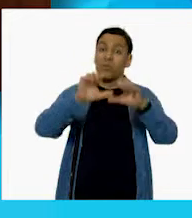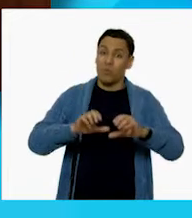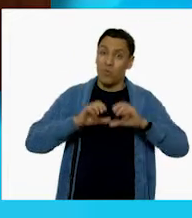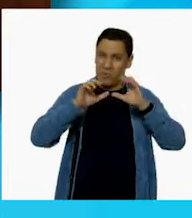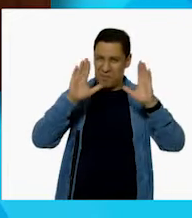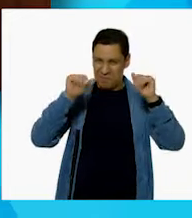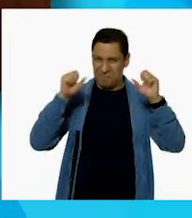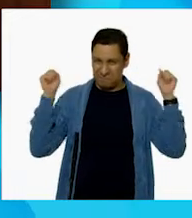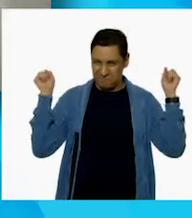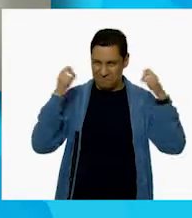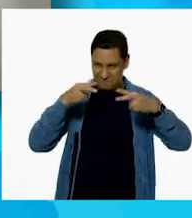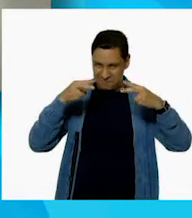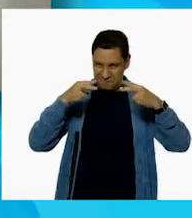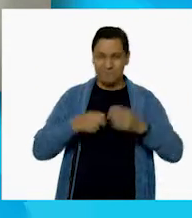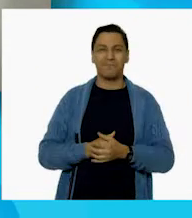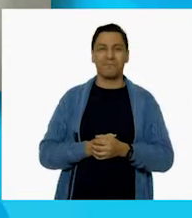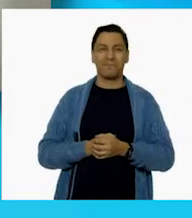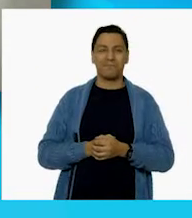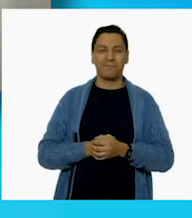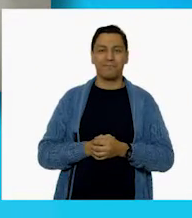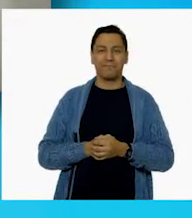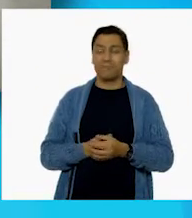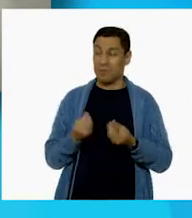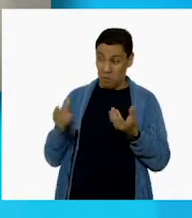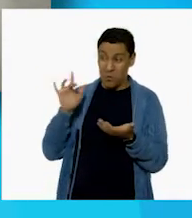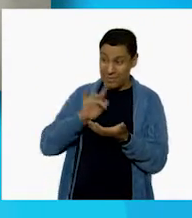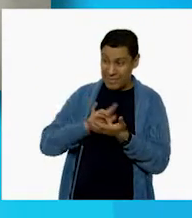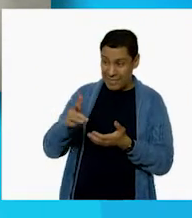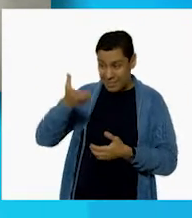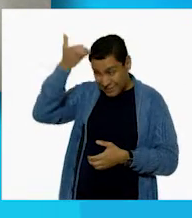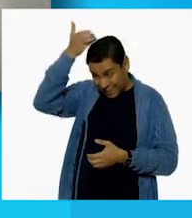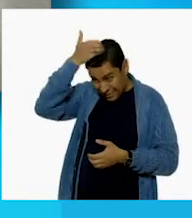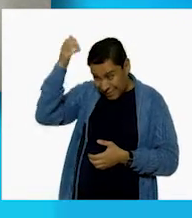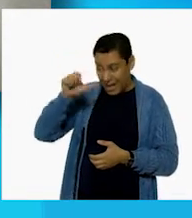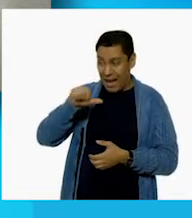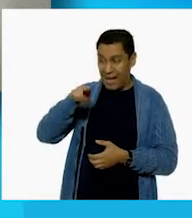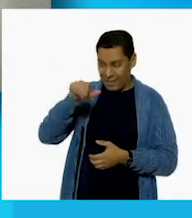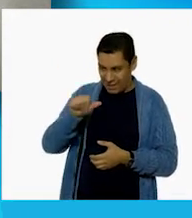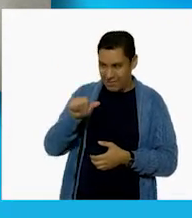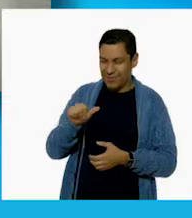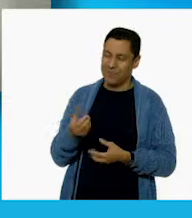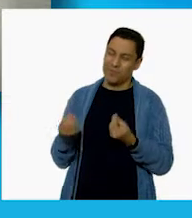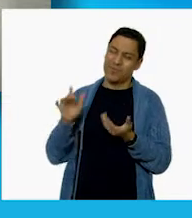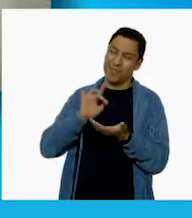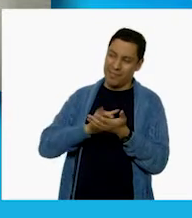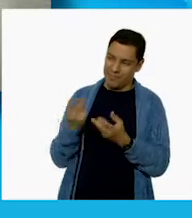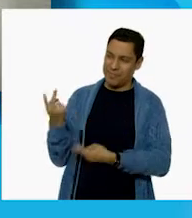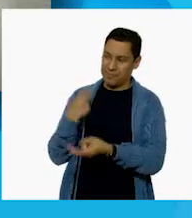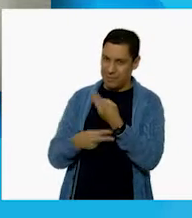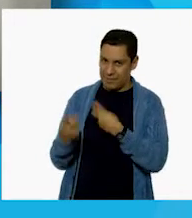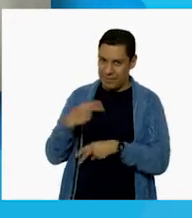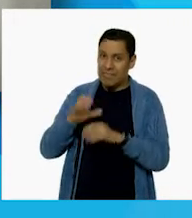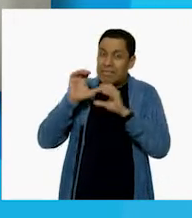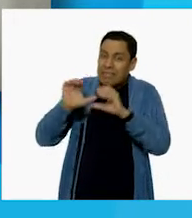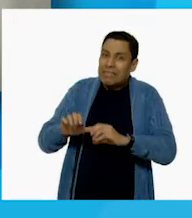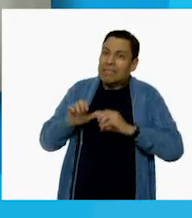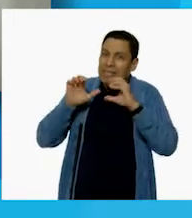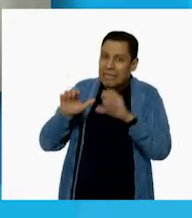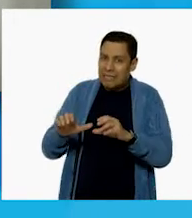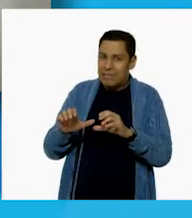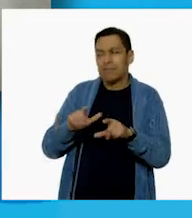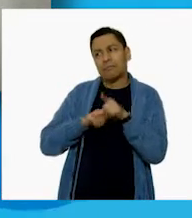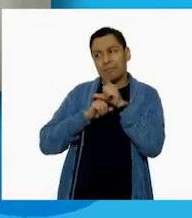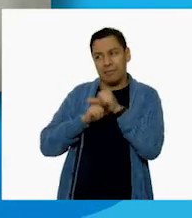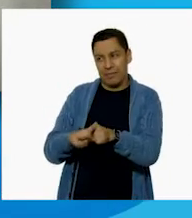Hasta pronto. Muchas gracias, enfermera Ana Luisa. Y gracias por cuidar a niñas y niños.